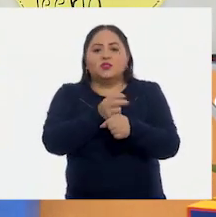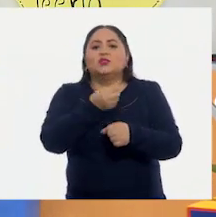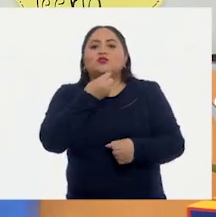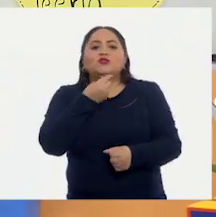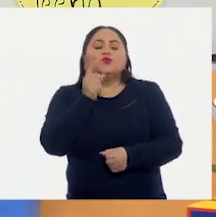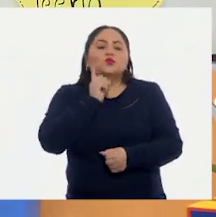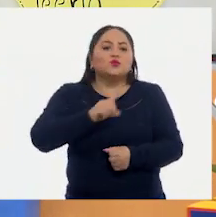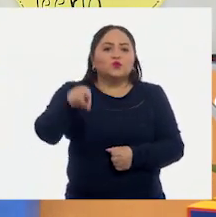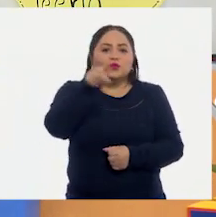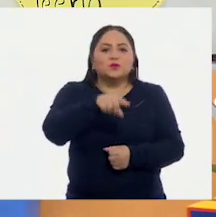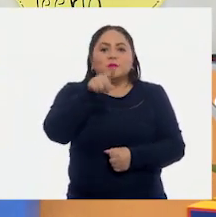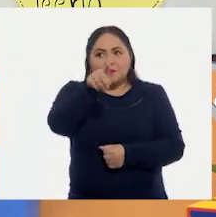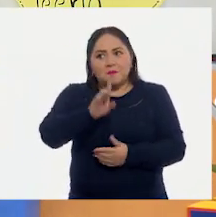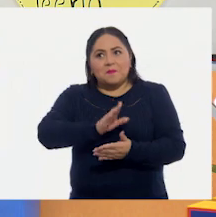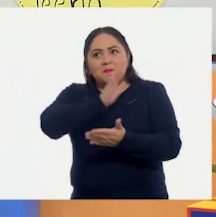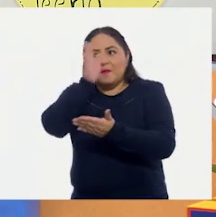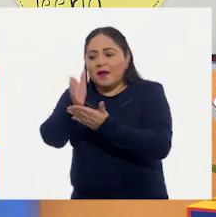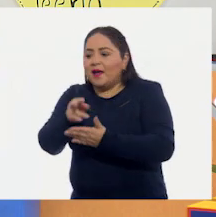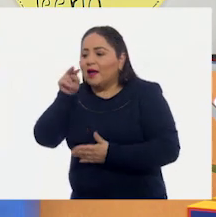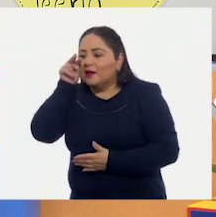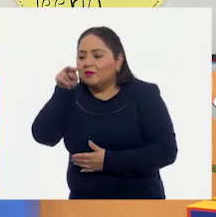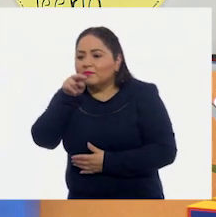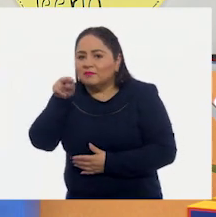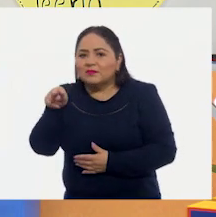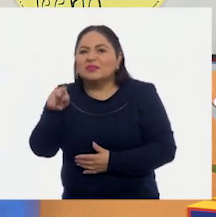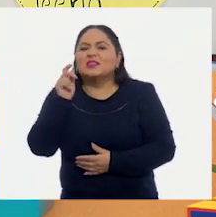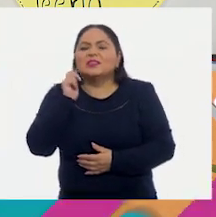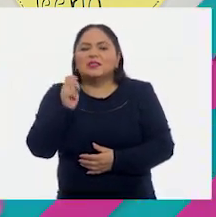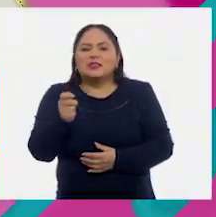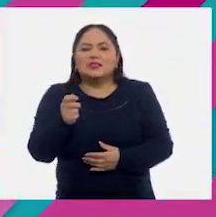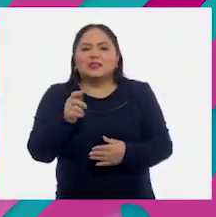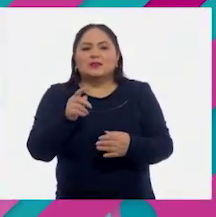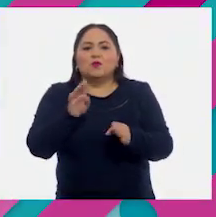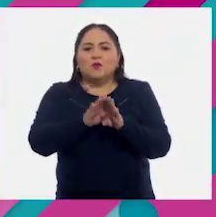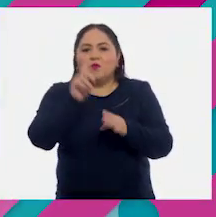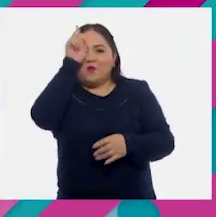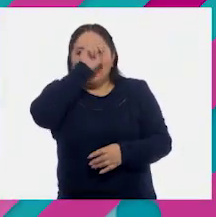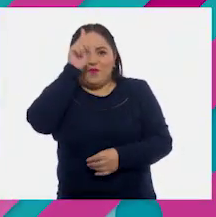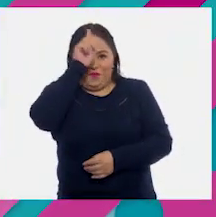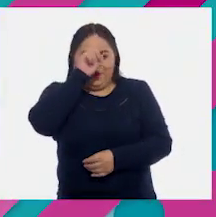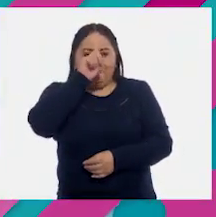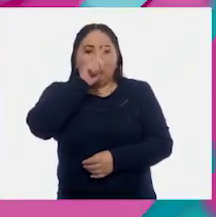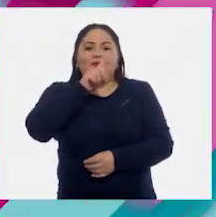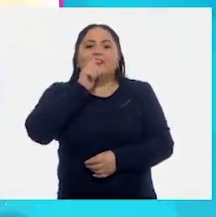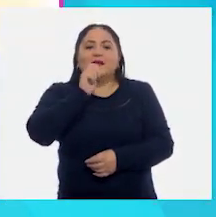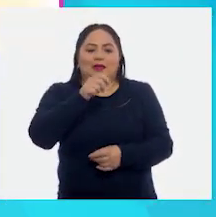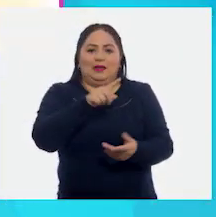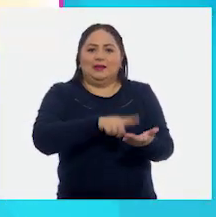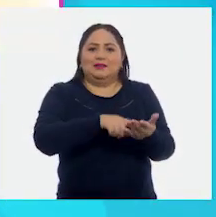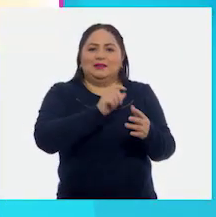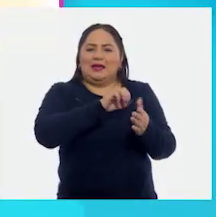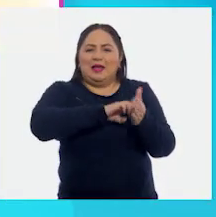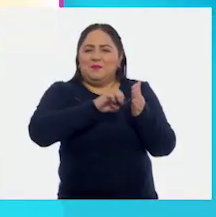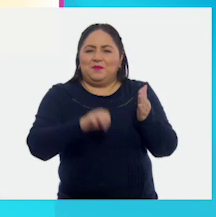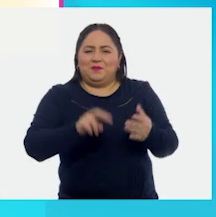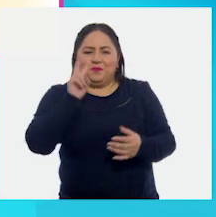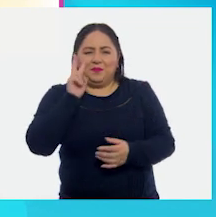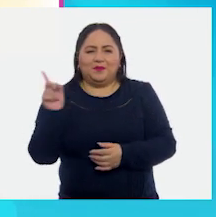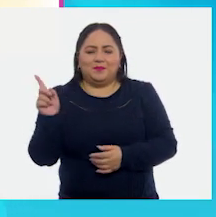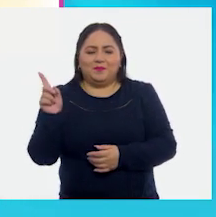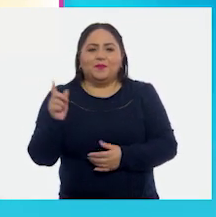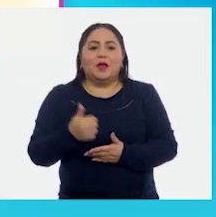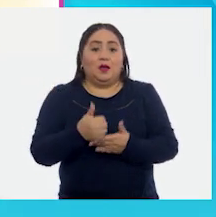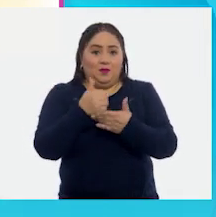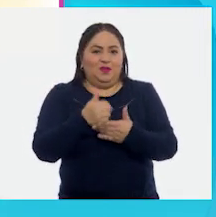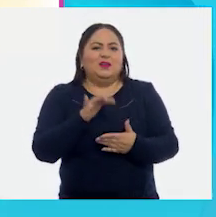niñas y a los niños que vayan identificando estas partes de la recomendación en este ejemplo. ¿Me ayudas